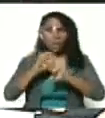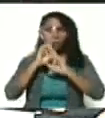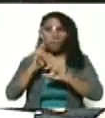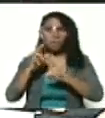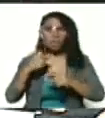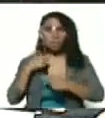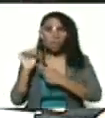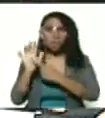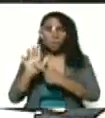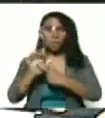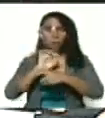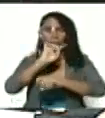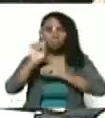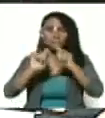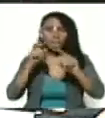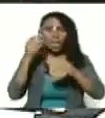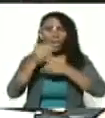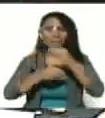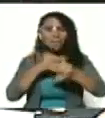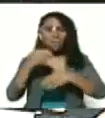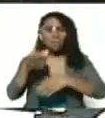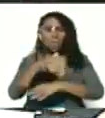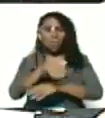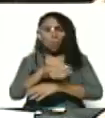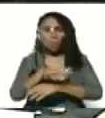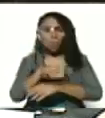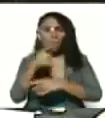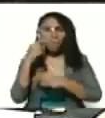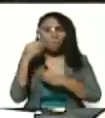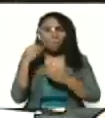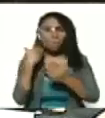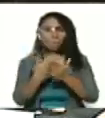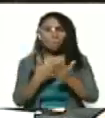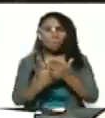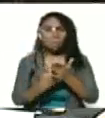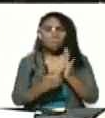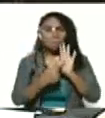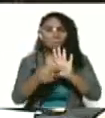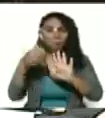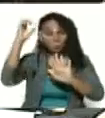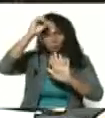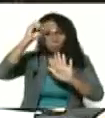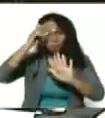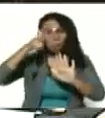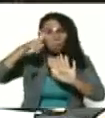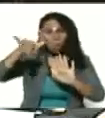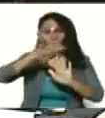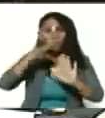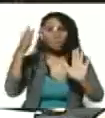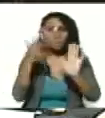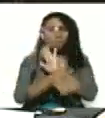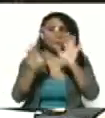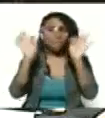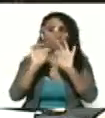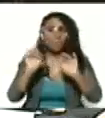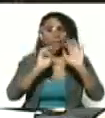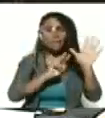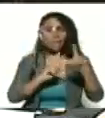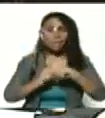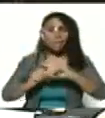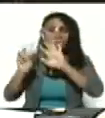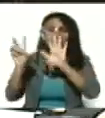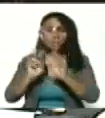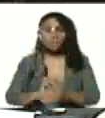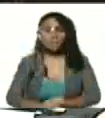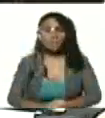la encuesta la hicimos para ver la opinión de nuestro pueblo sobre el método 7 más 7